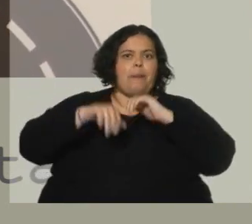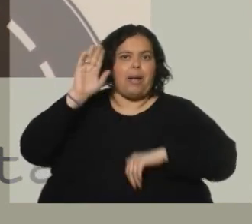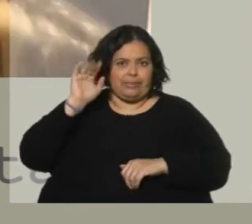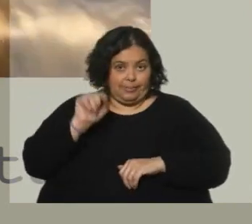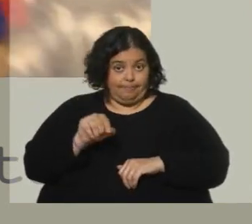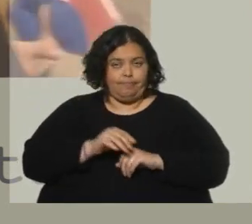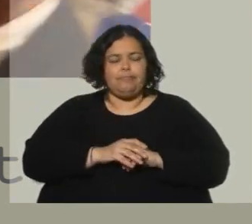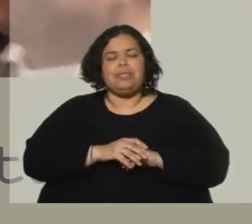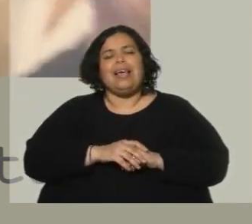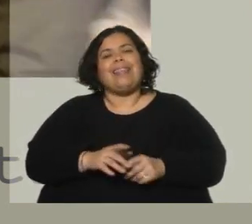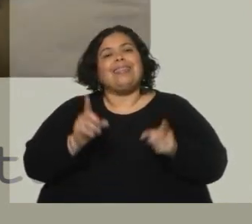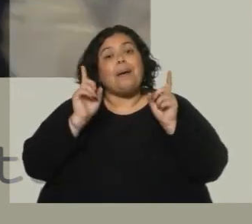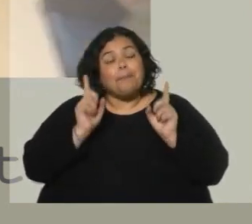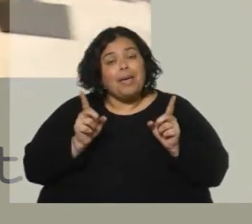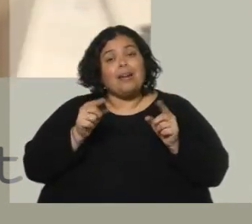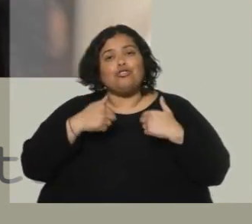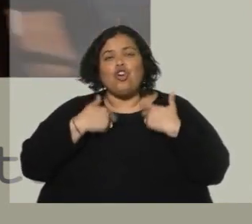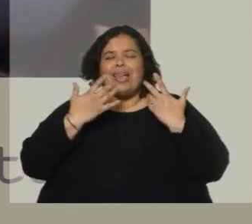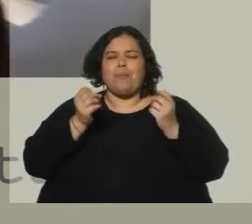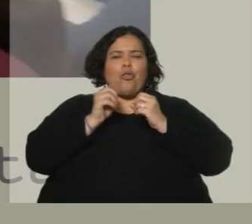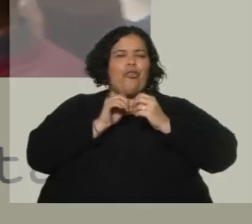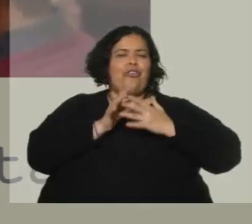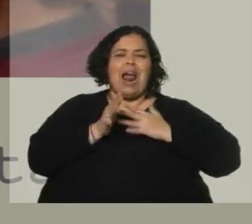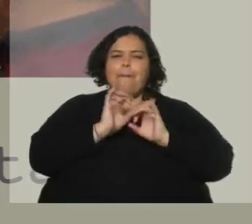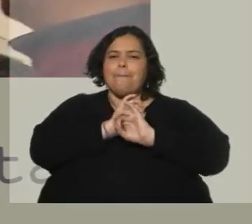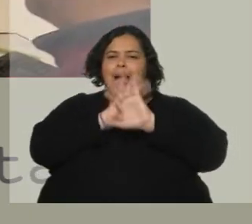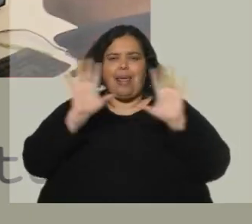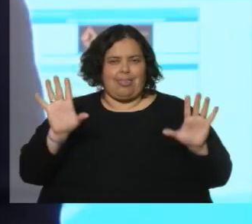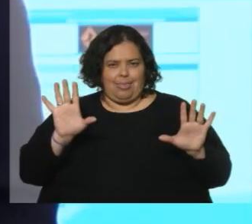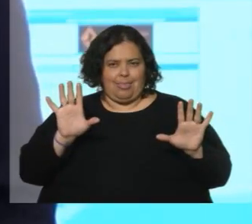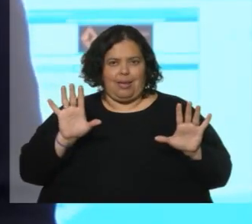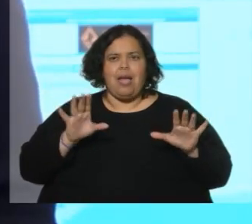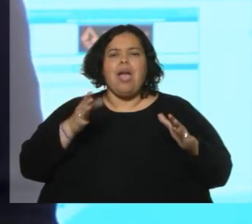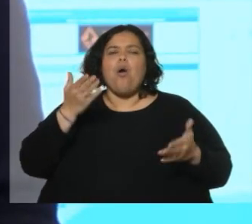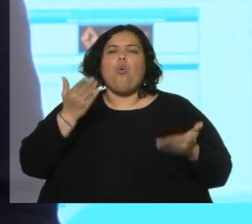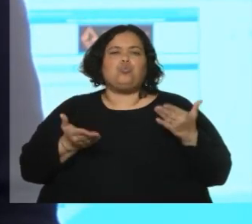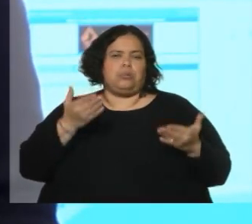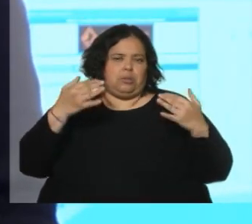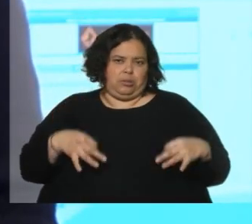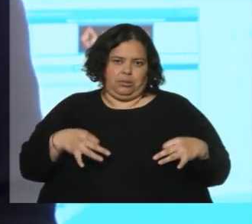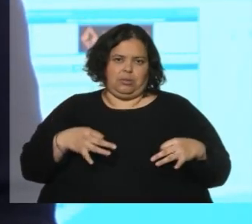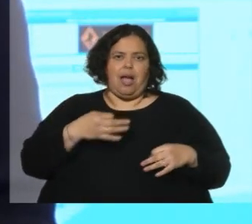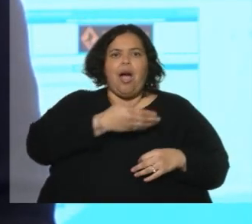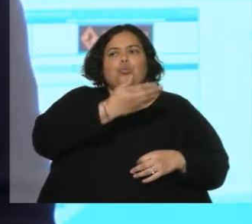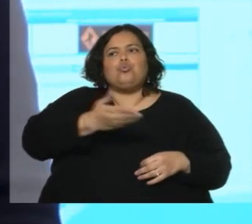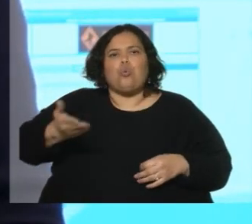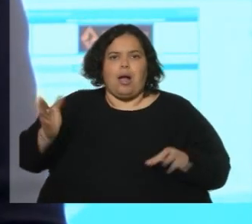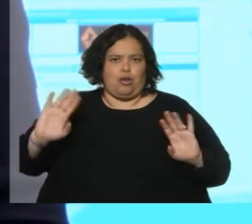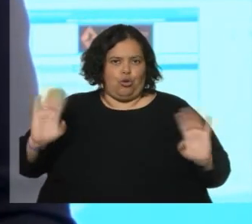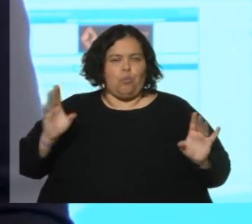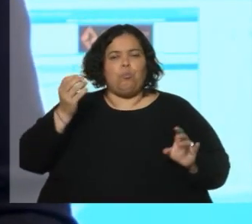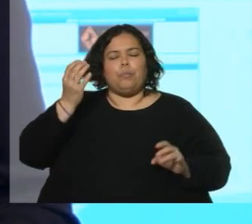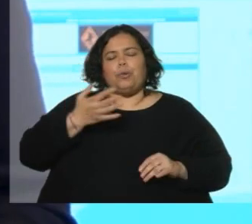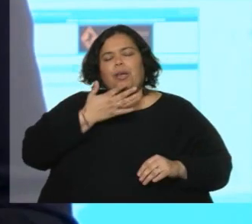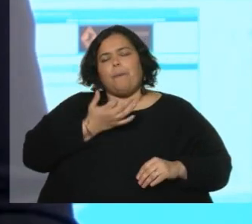lo que busca es ser transparente y justo con los usuarios. Por lo cual, cuando